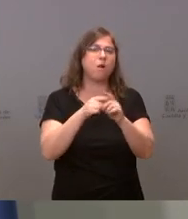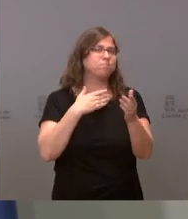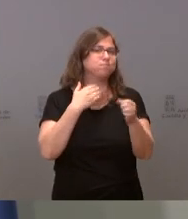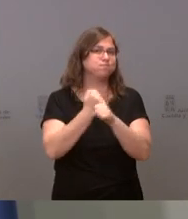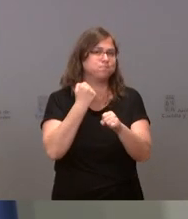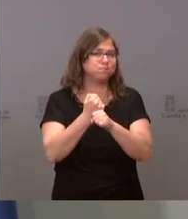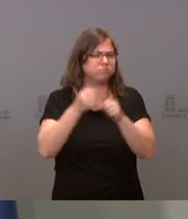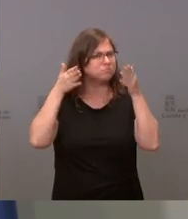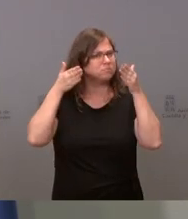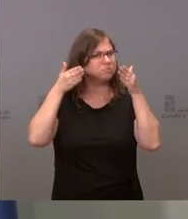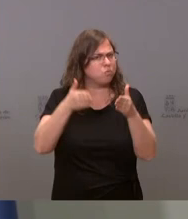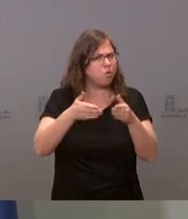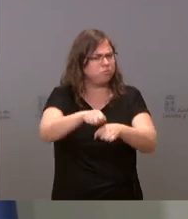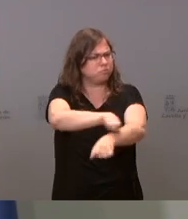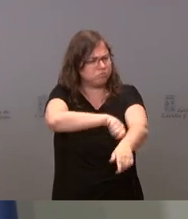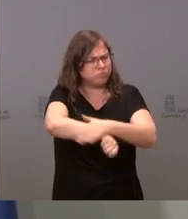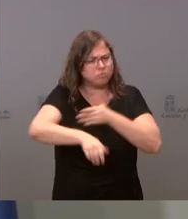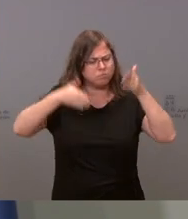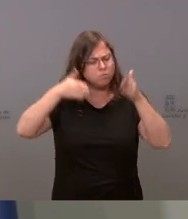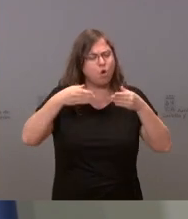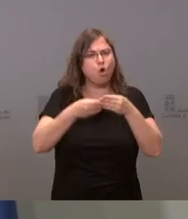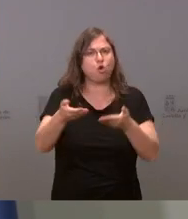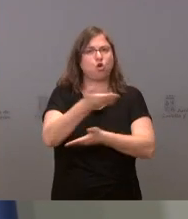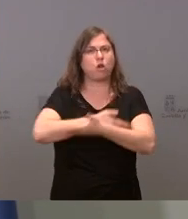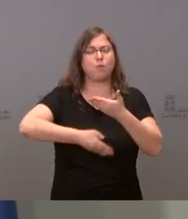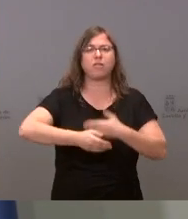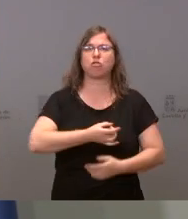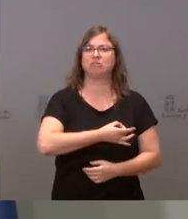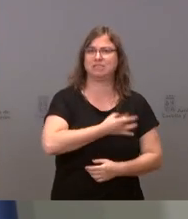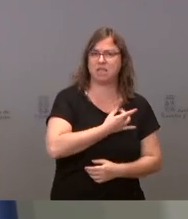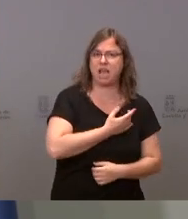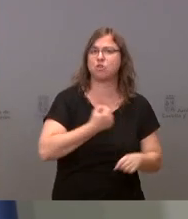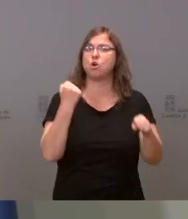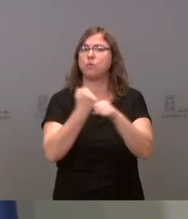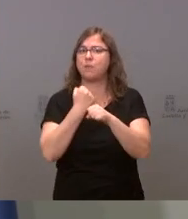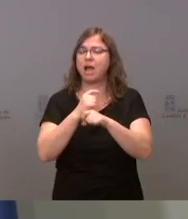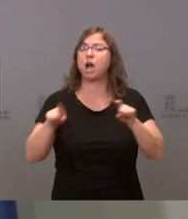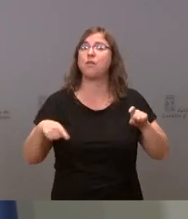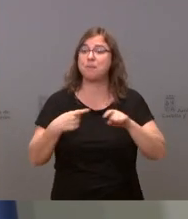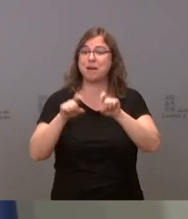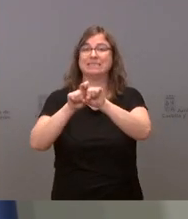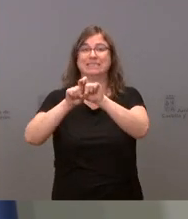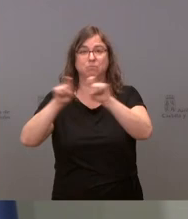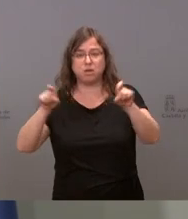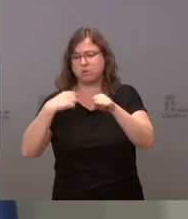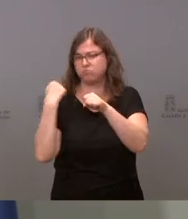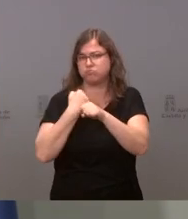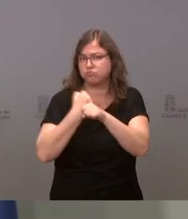intensamente tanto con los sindicatos, con los trabajadores como con la empresa, que vamos a seguir